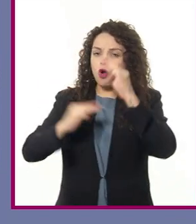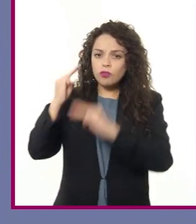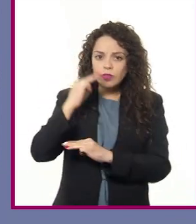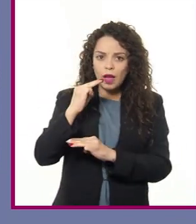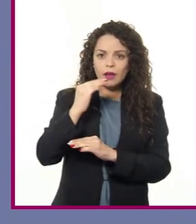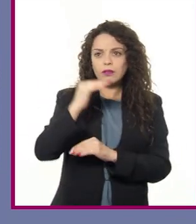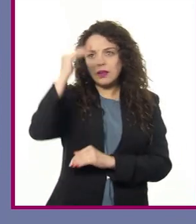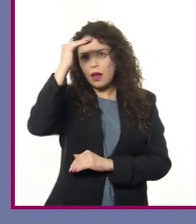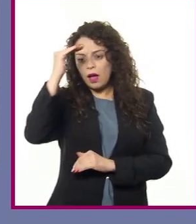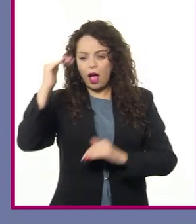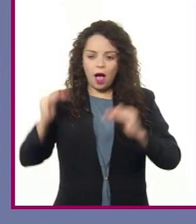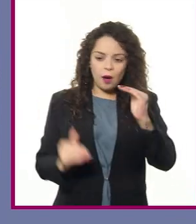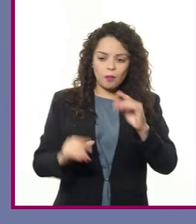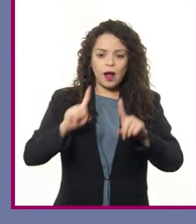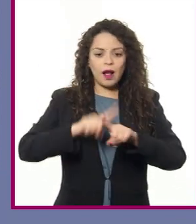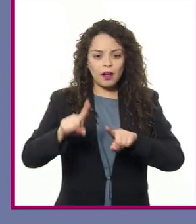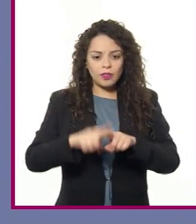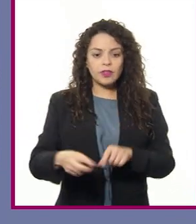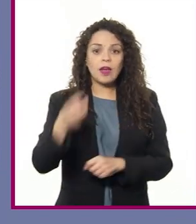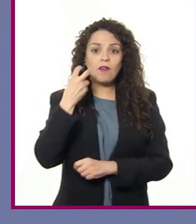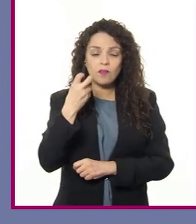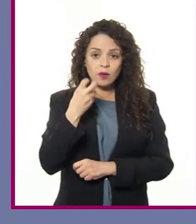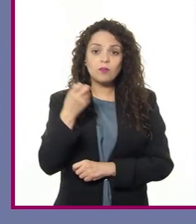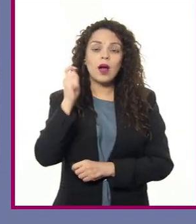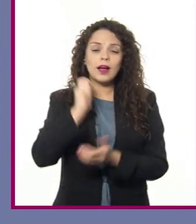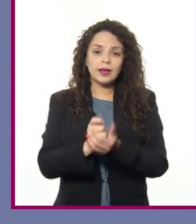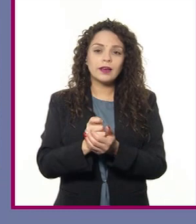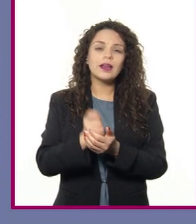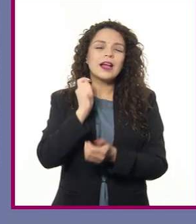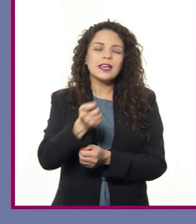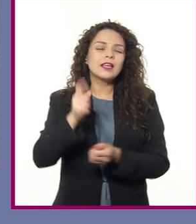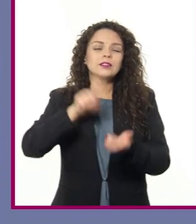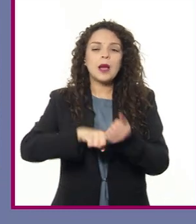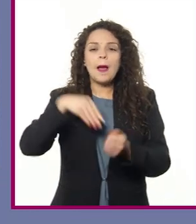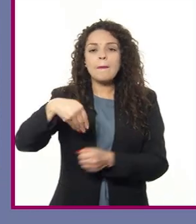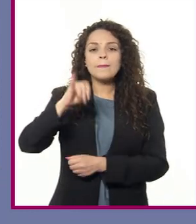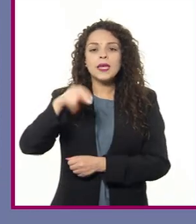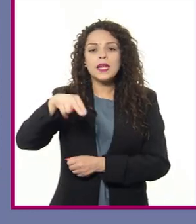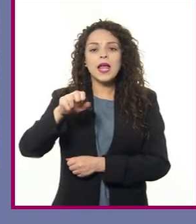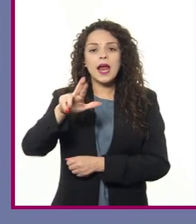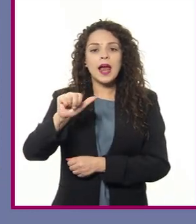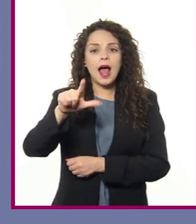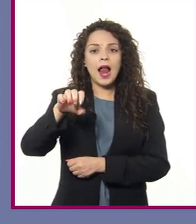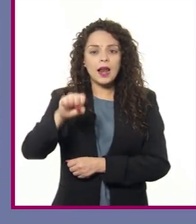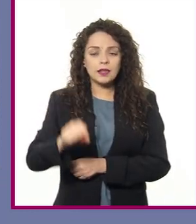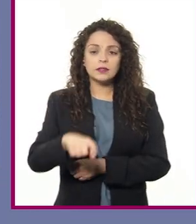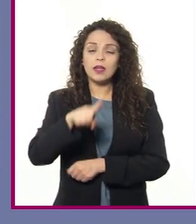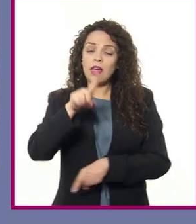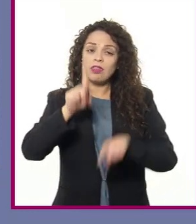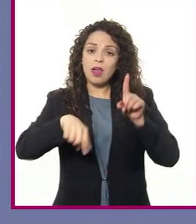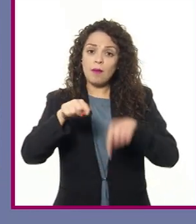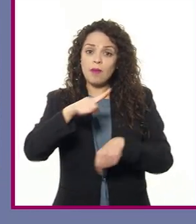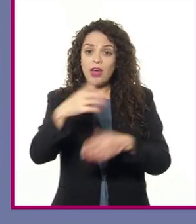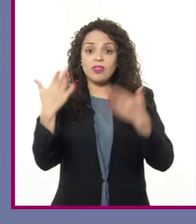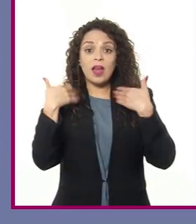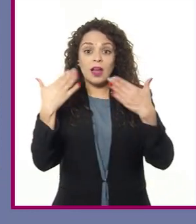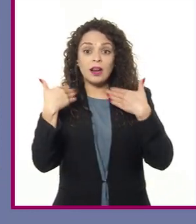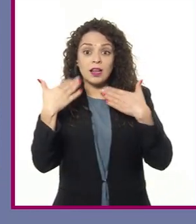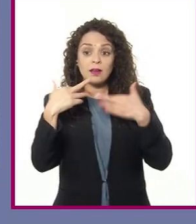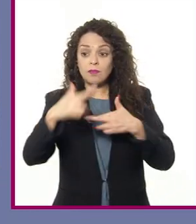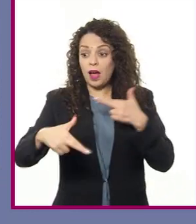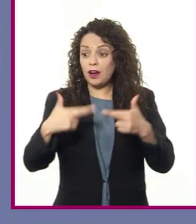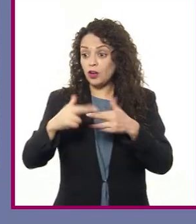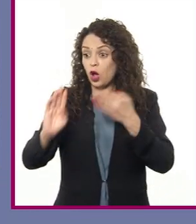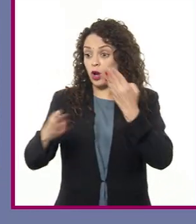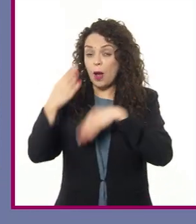minerales que se encuentran dentro de ese relieve. Hay distintos tipos de clima en razón de los lugares del mundo más cercanos